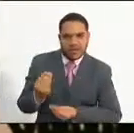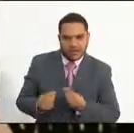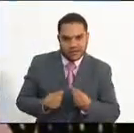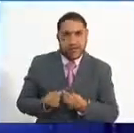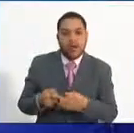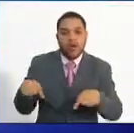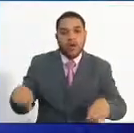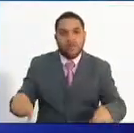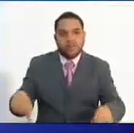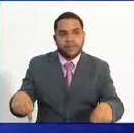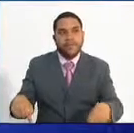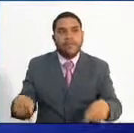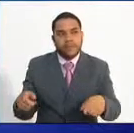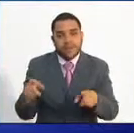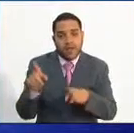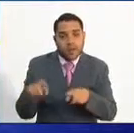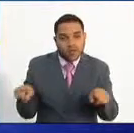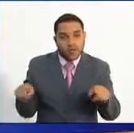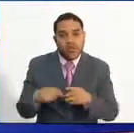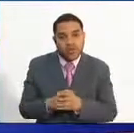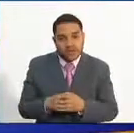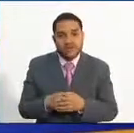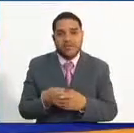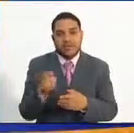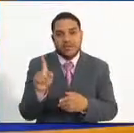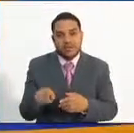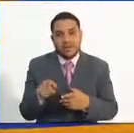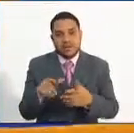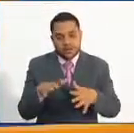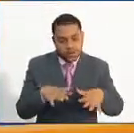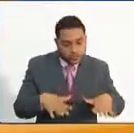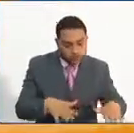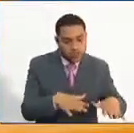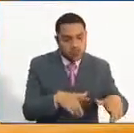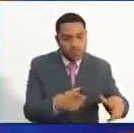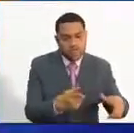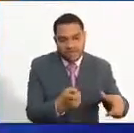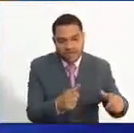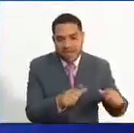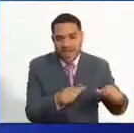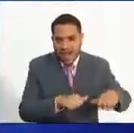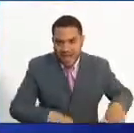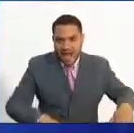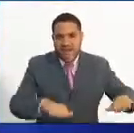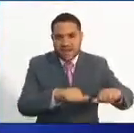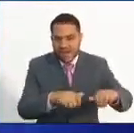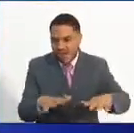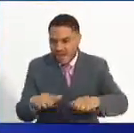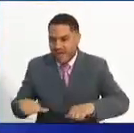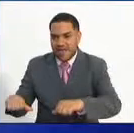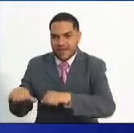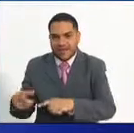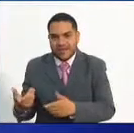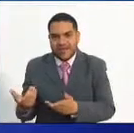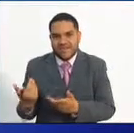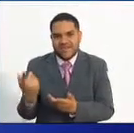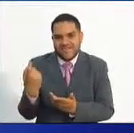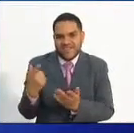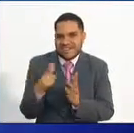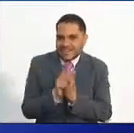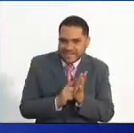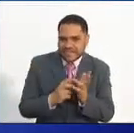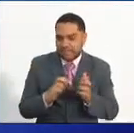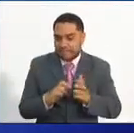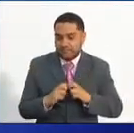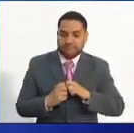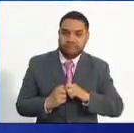nos quedan pendientes algunas áreas específicas por problemas que se han presentado en algunas listas que